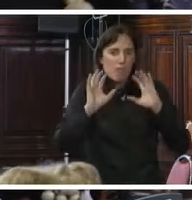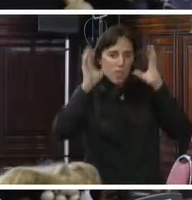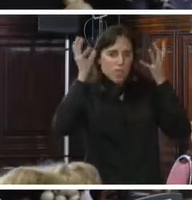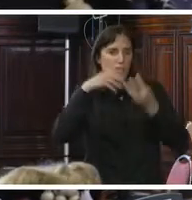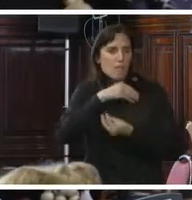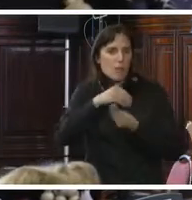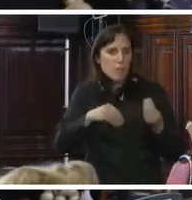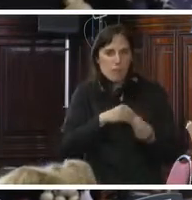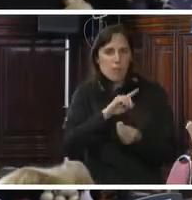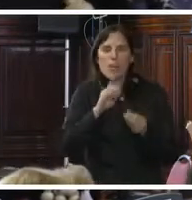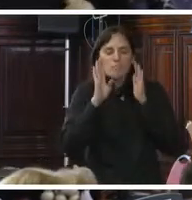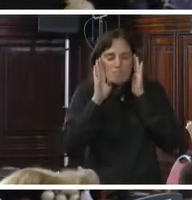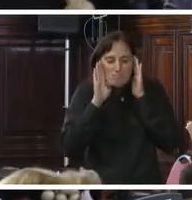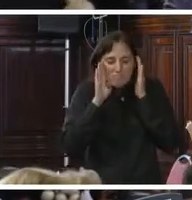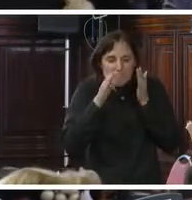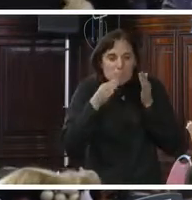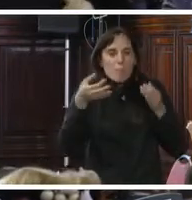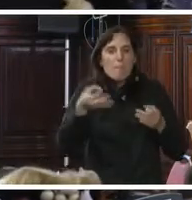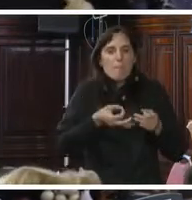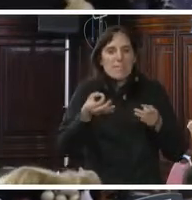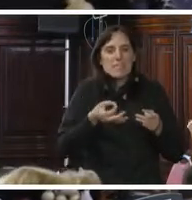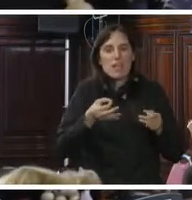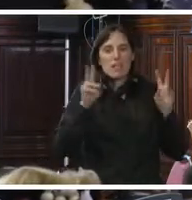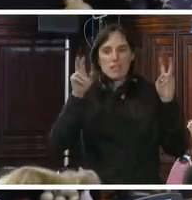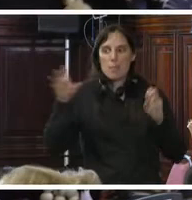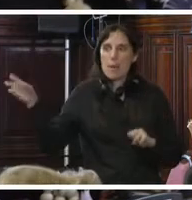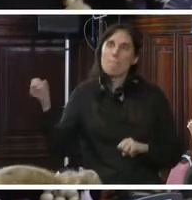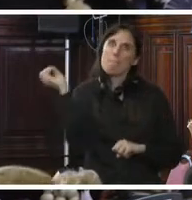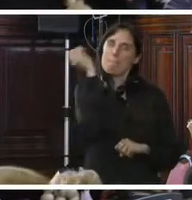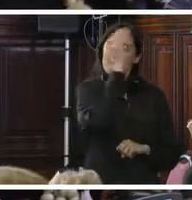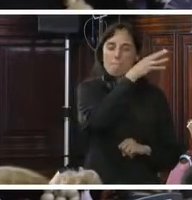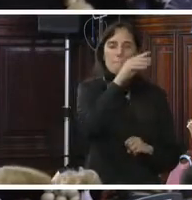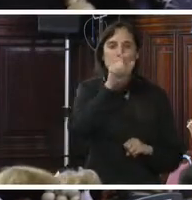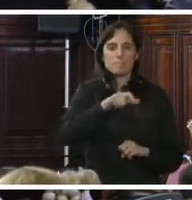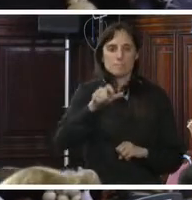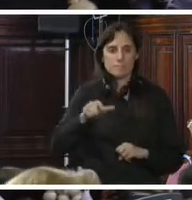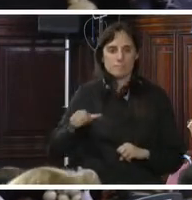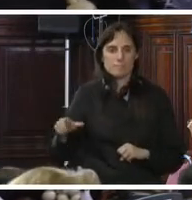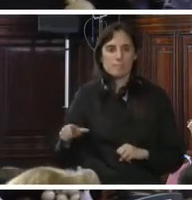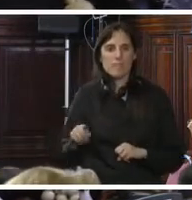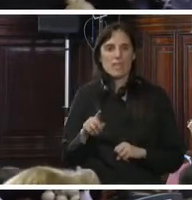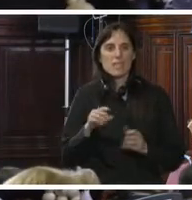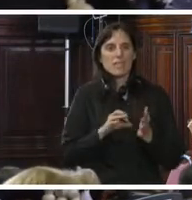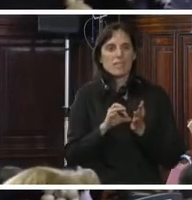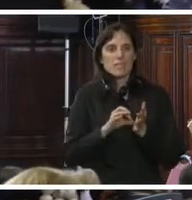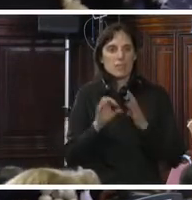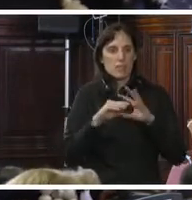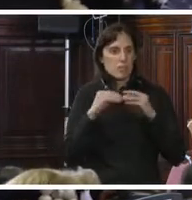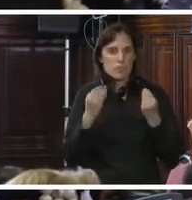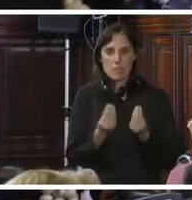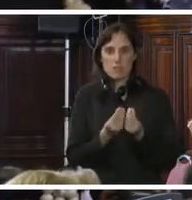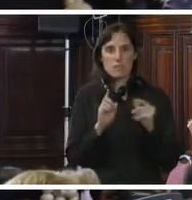familiar, no especializados en trata de personas, y los servicios además no son integrales. Tenemos